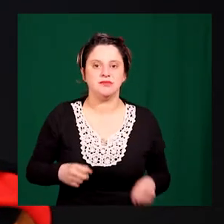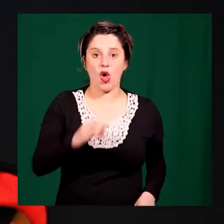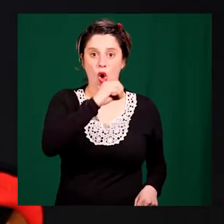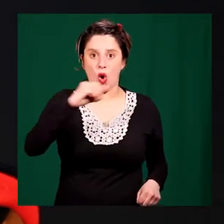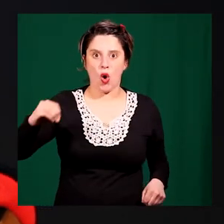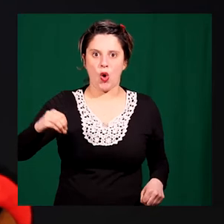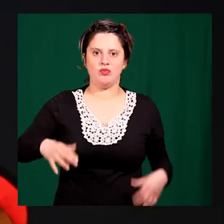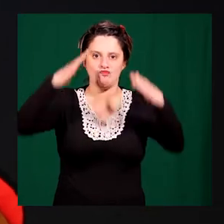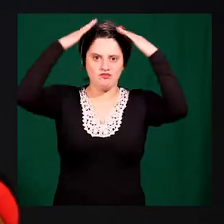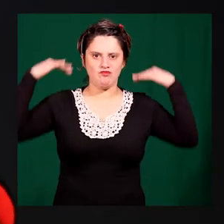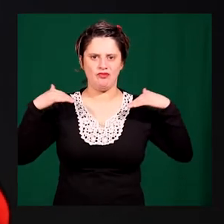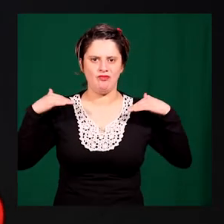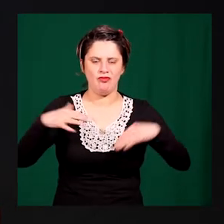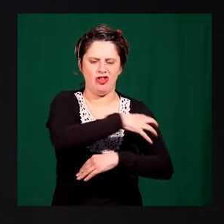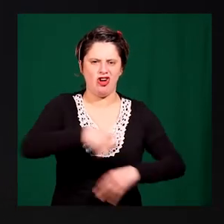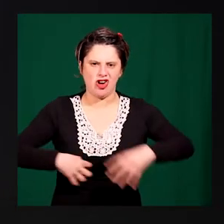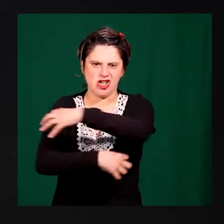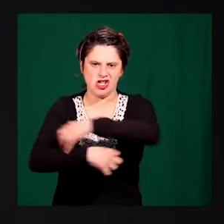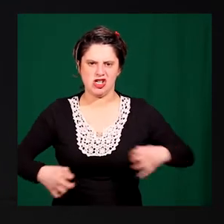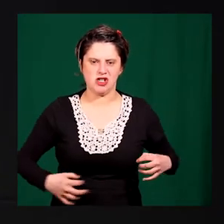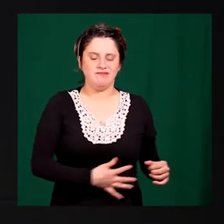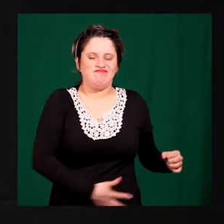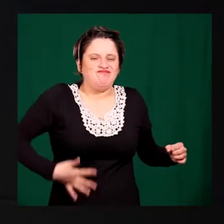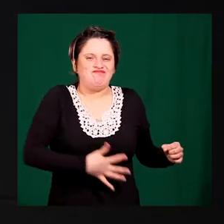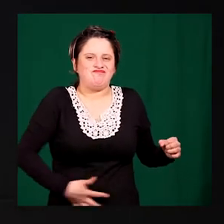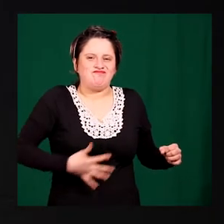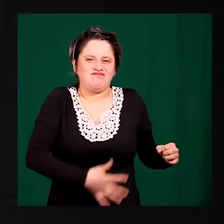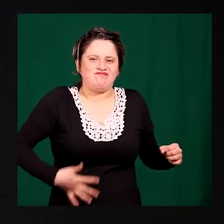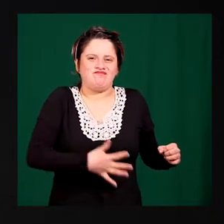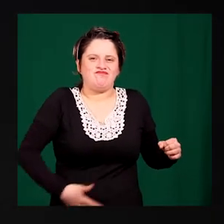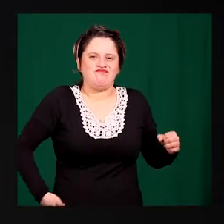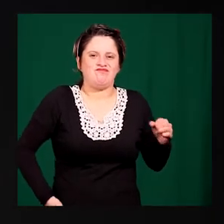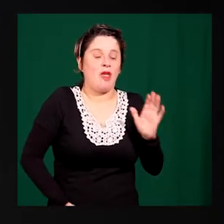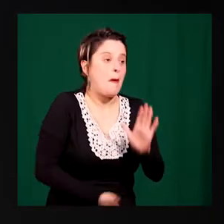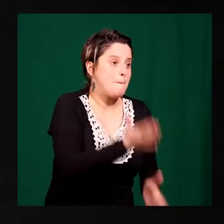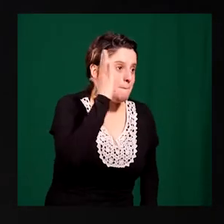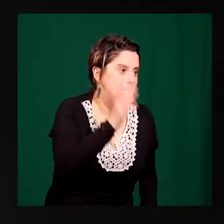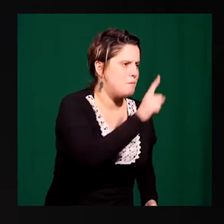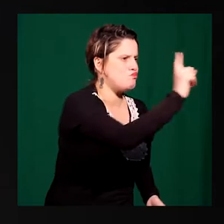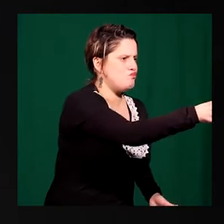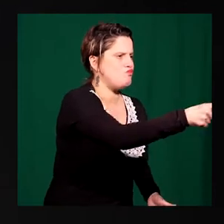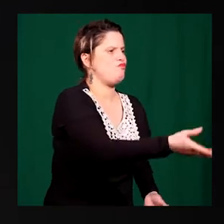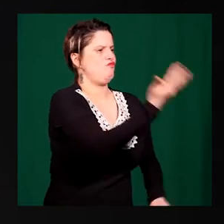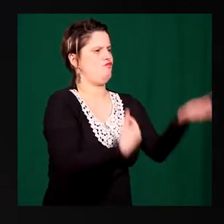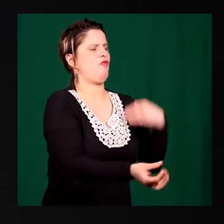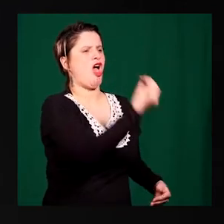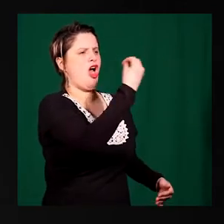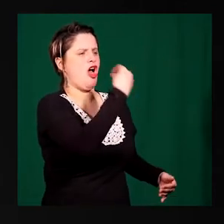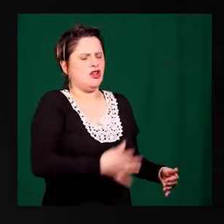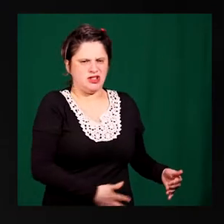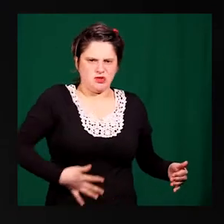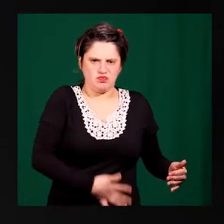O tal vez, puedo ser un león que tiene mucha hambre y le pedirá a alguien que traiga su alimento.